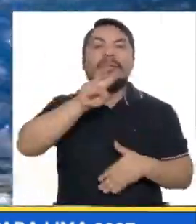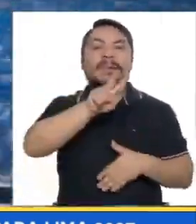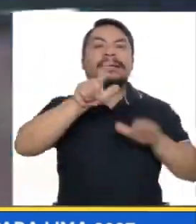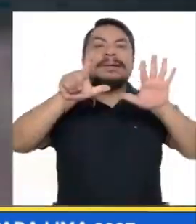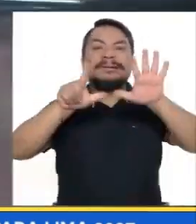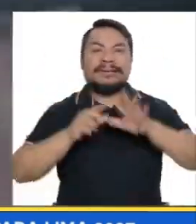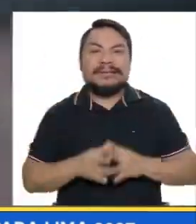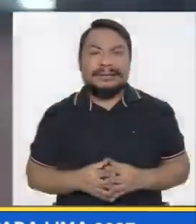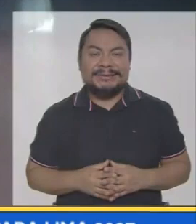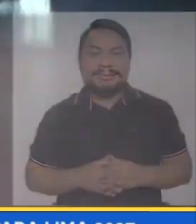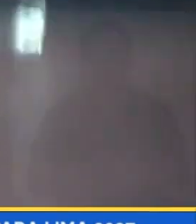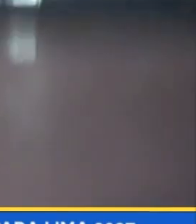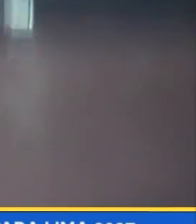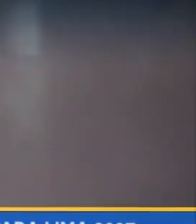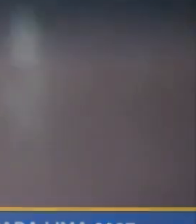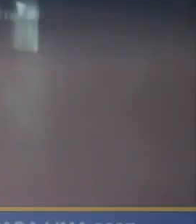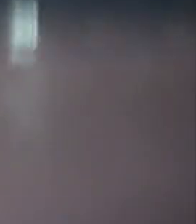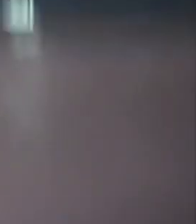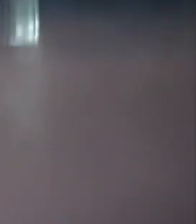2027.